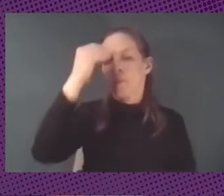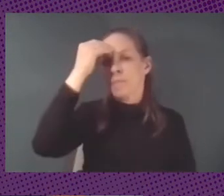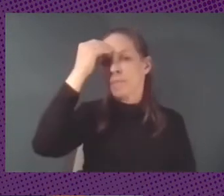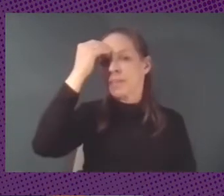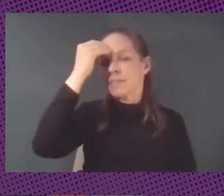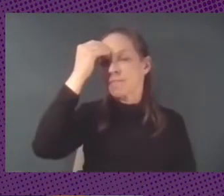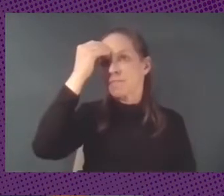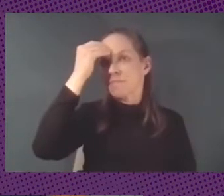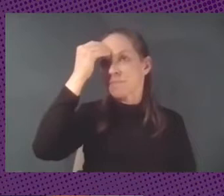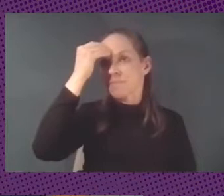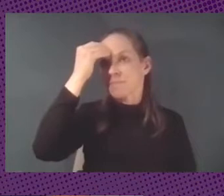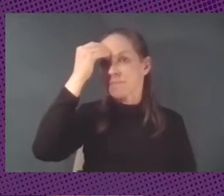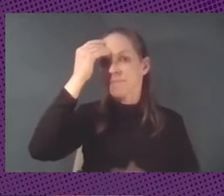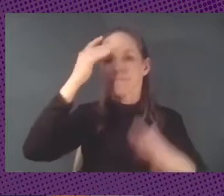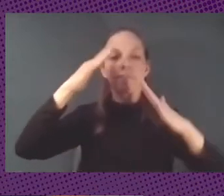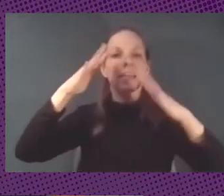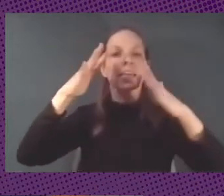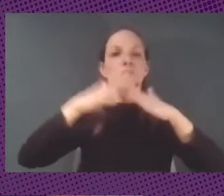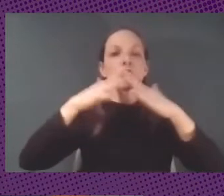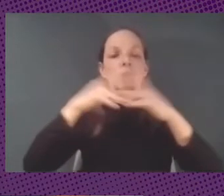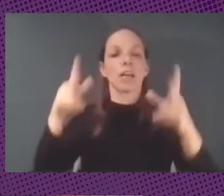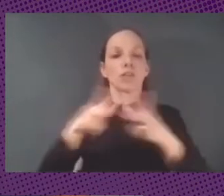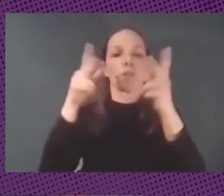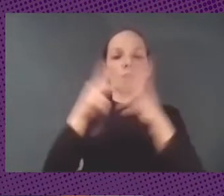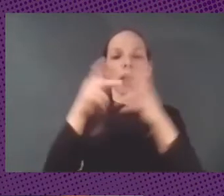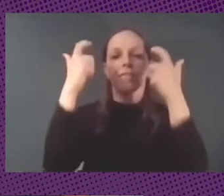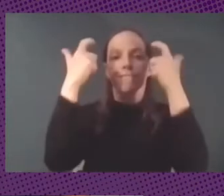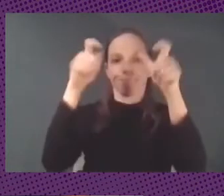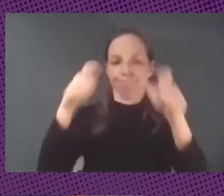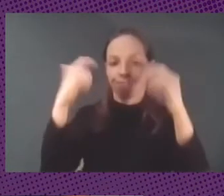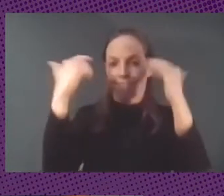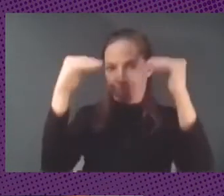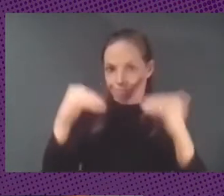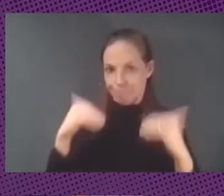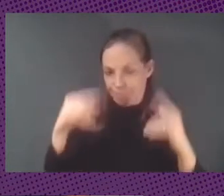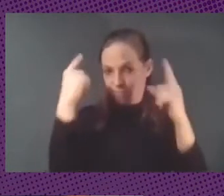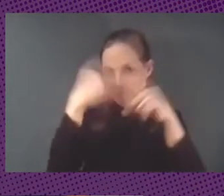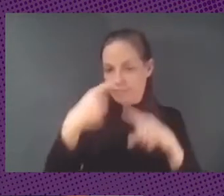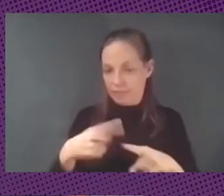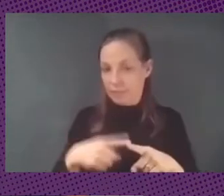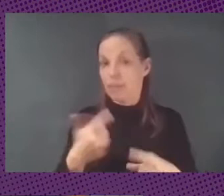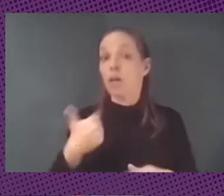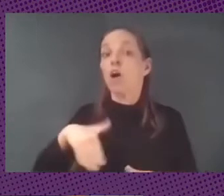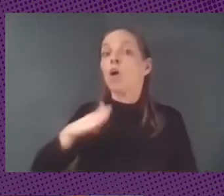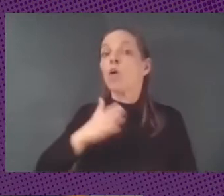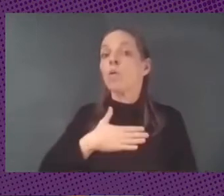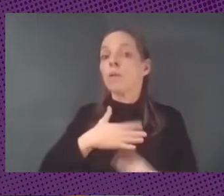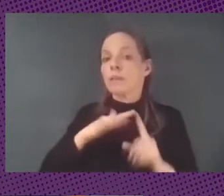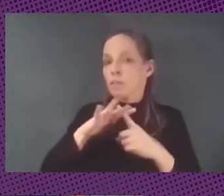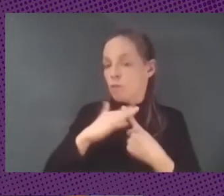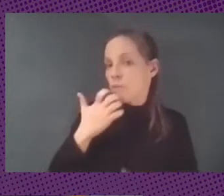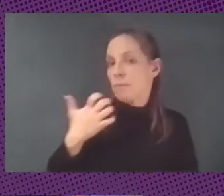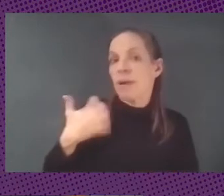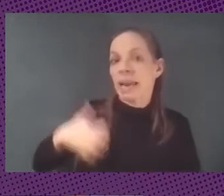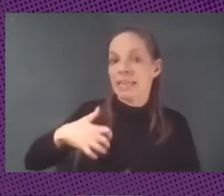tipos de estructuras sociales en nuestro caso por ahí me refiero a Argentina o a